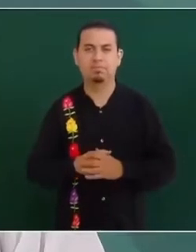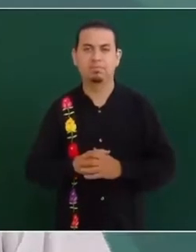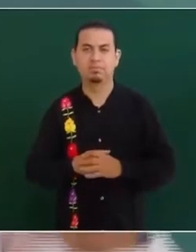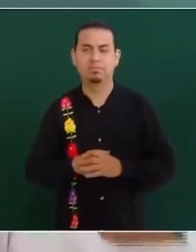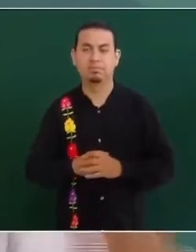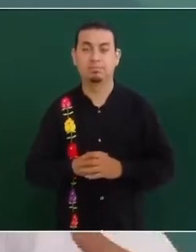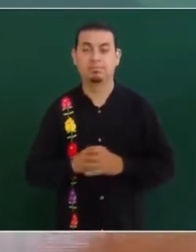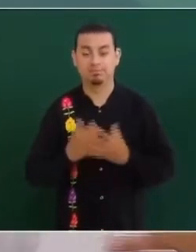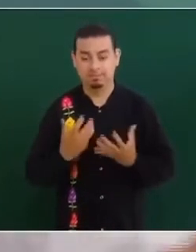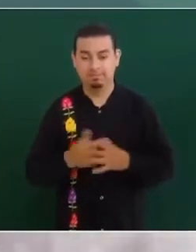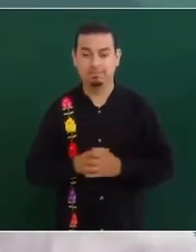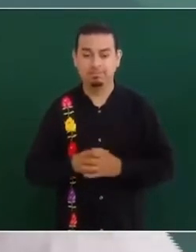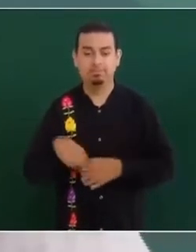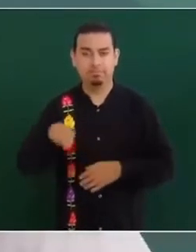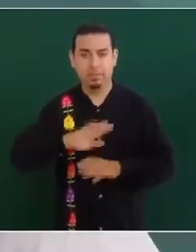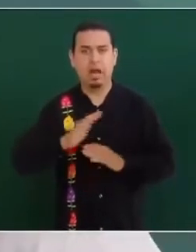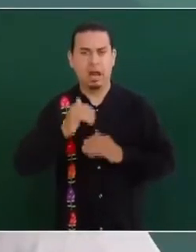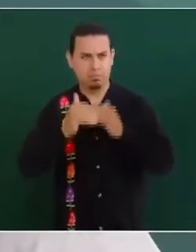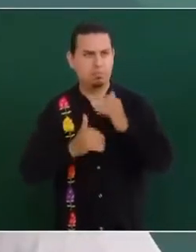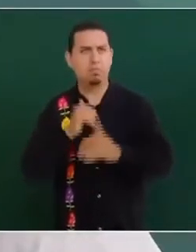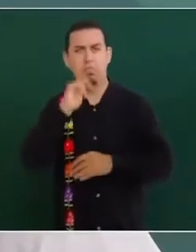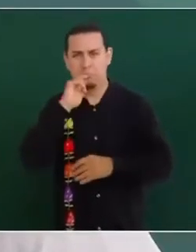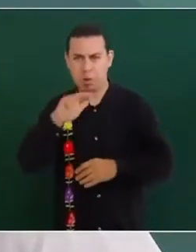Entonces, ya se avanzó.